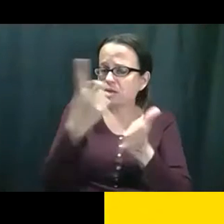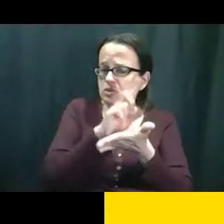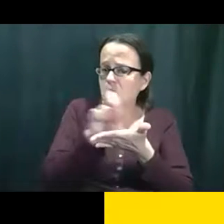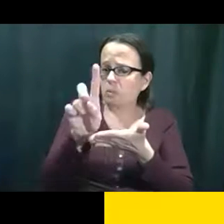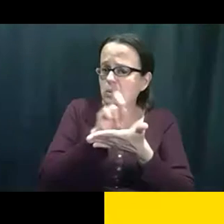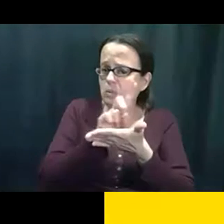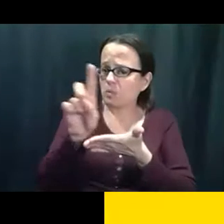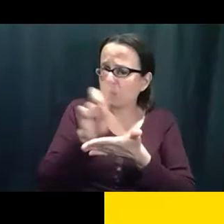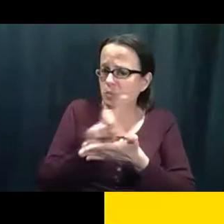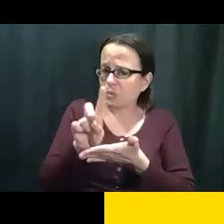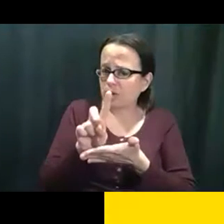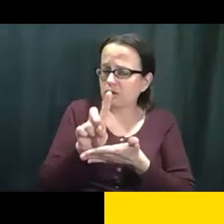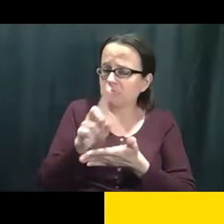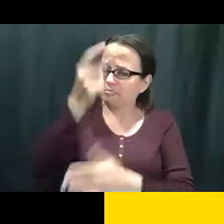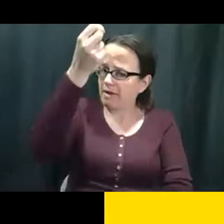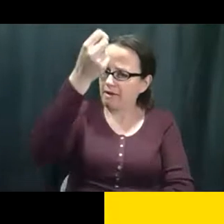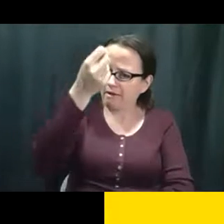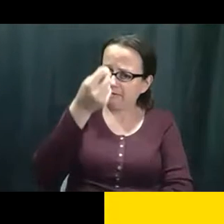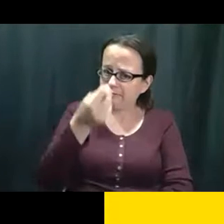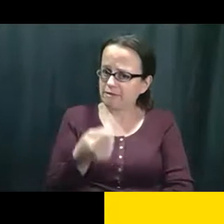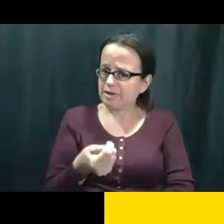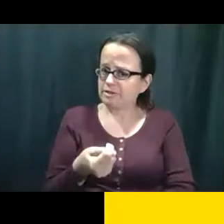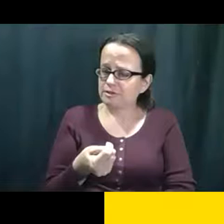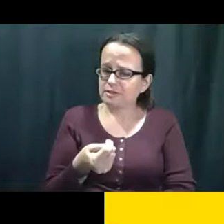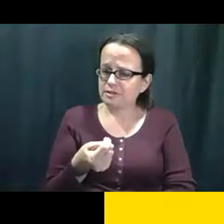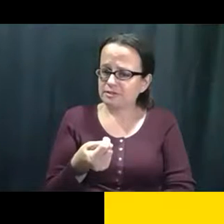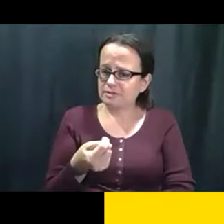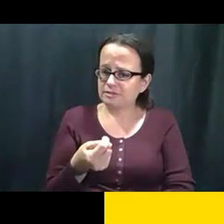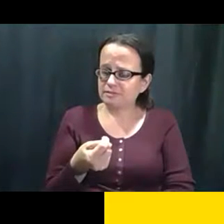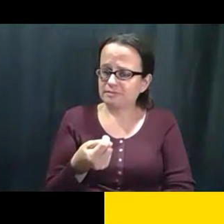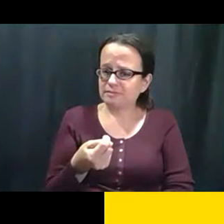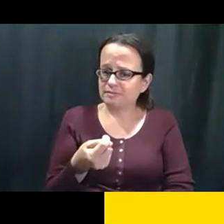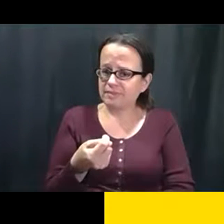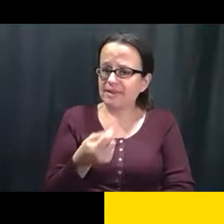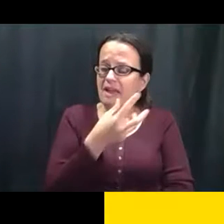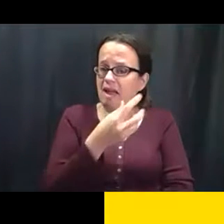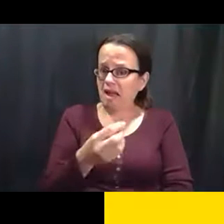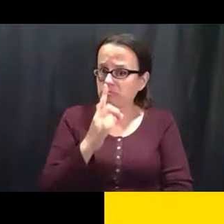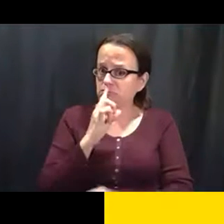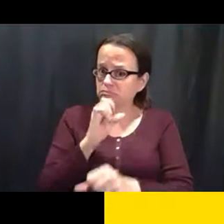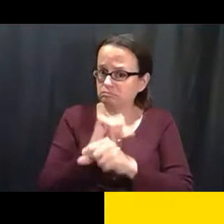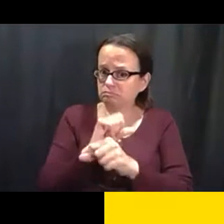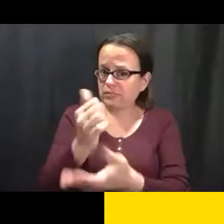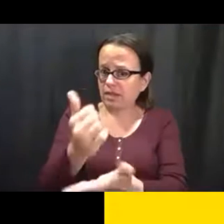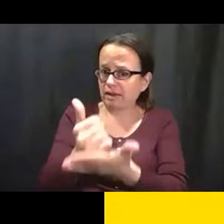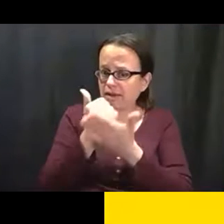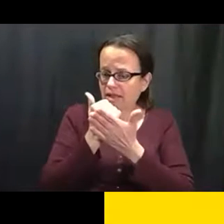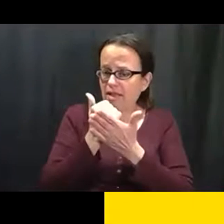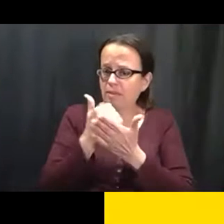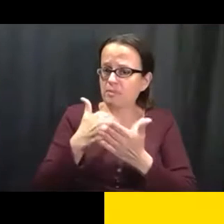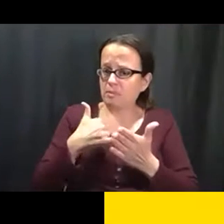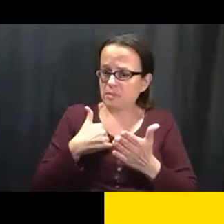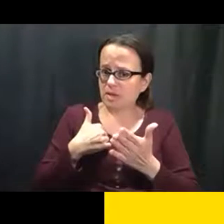Y yo ve una persona, una persona, una vez por semana, todos los martes. Y esa persona me